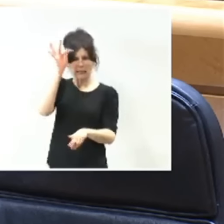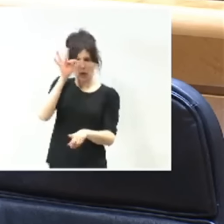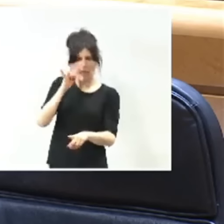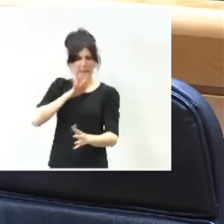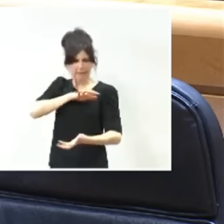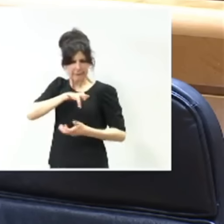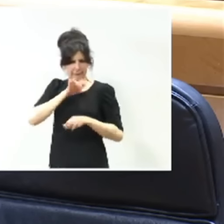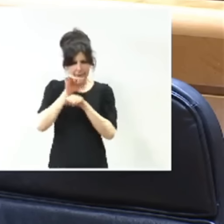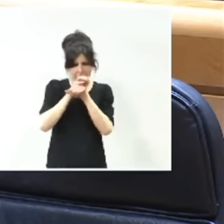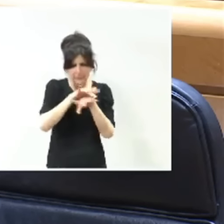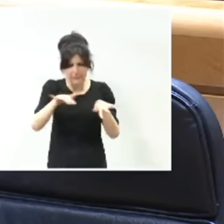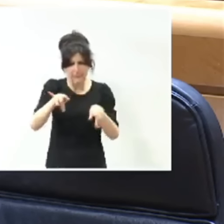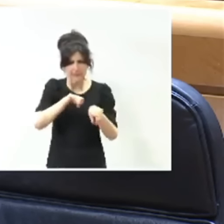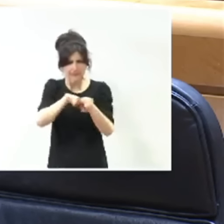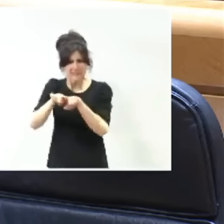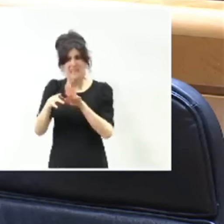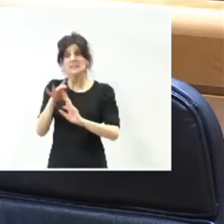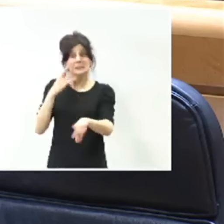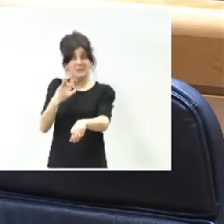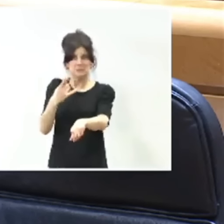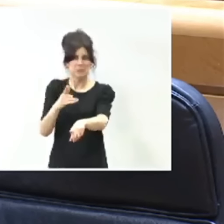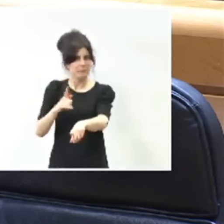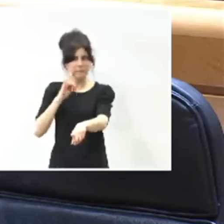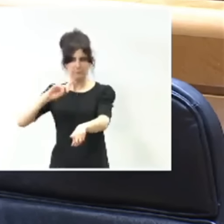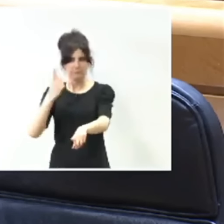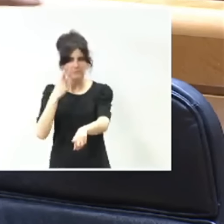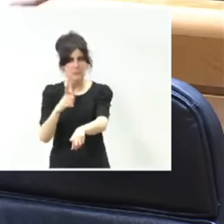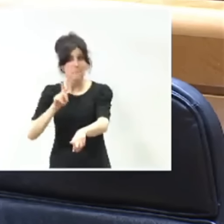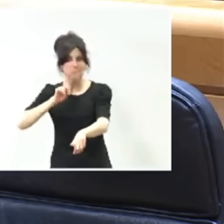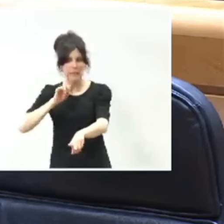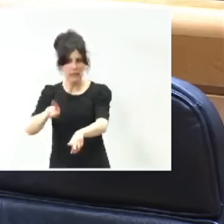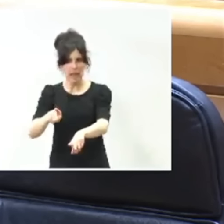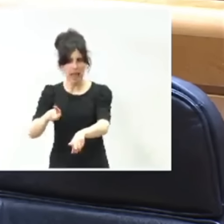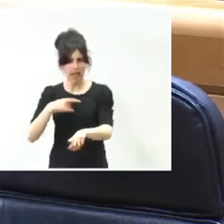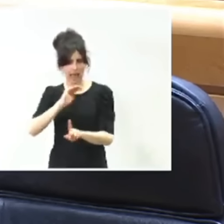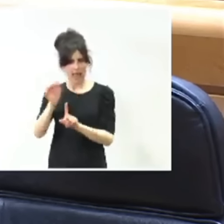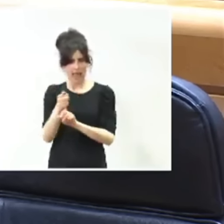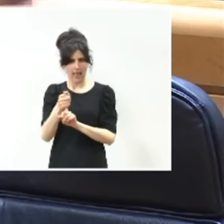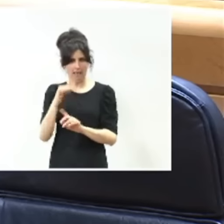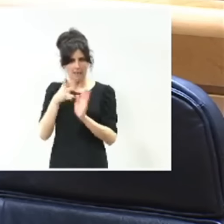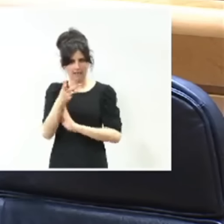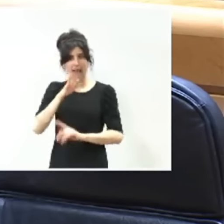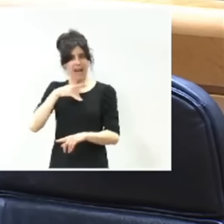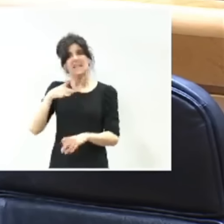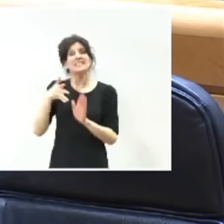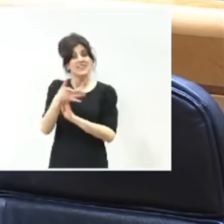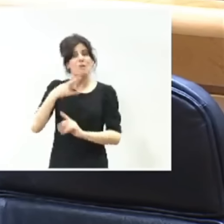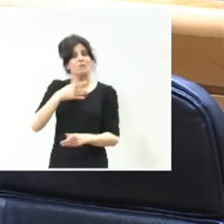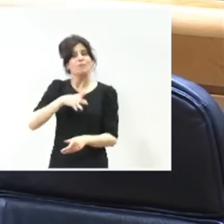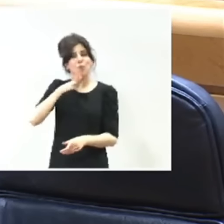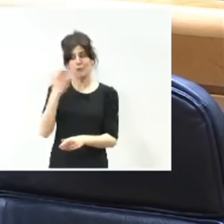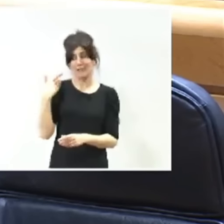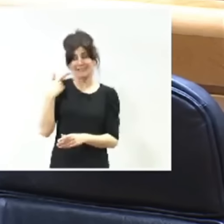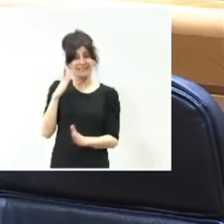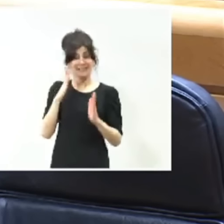desatan siempre que se les pillan la mentira, ocurrió, ahora hemos celebrado el aniversario, con motivo del 11M,